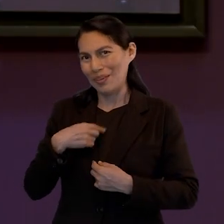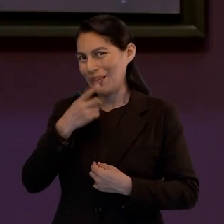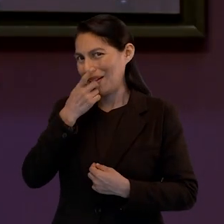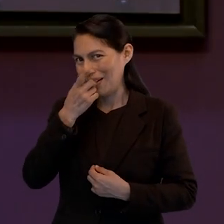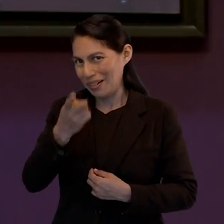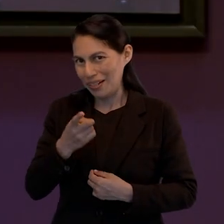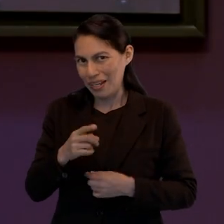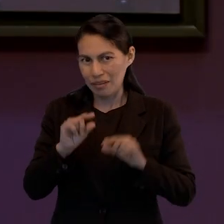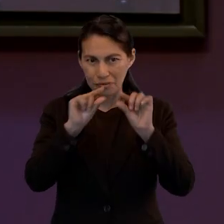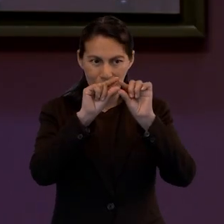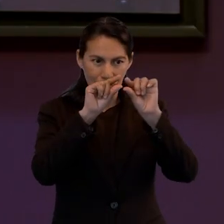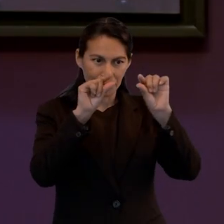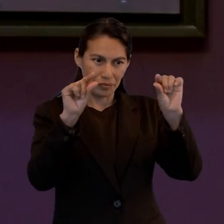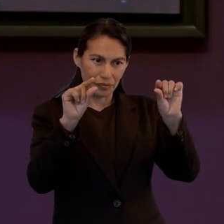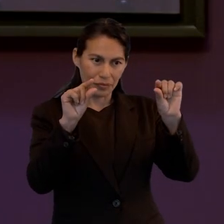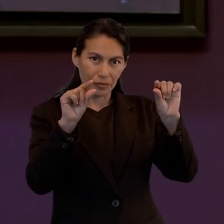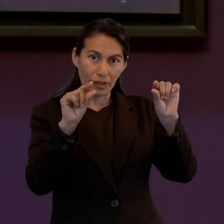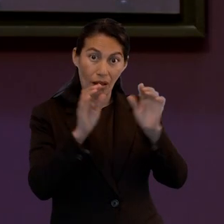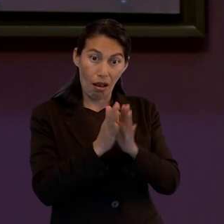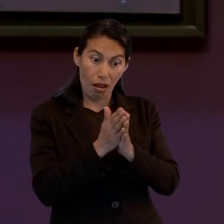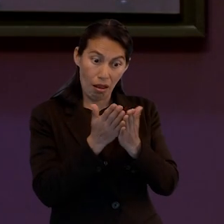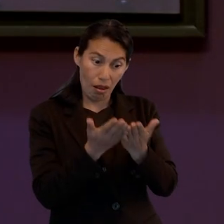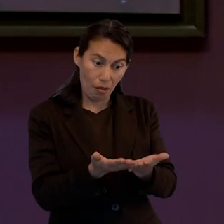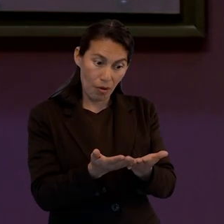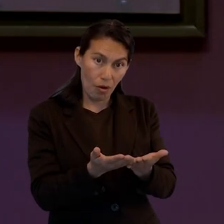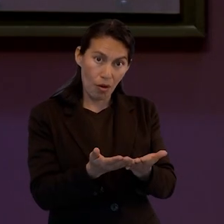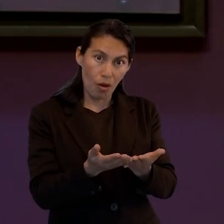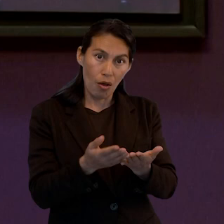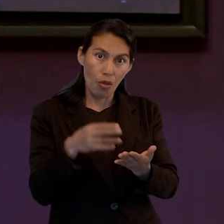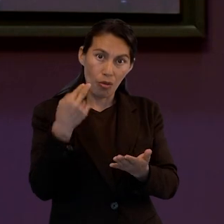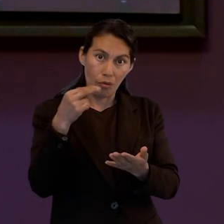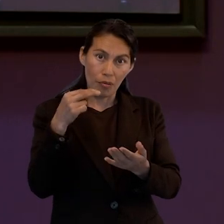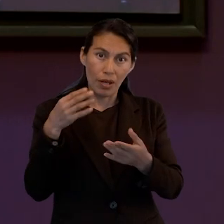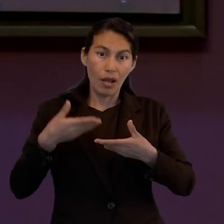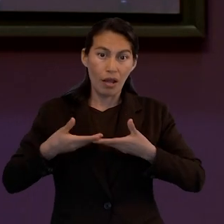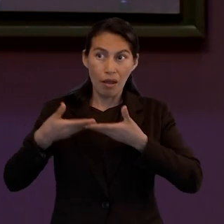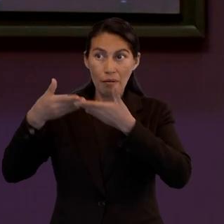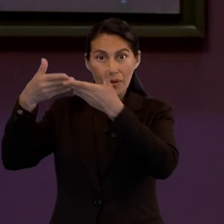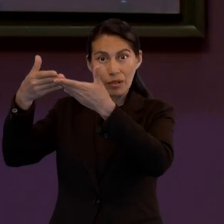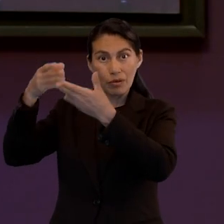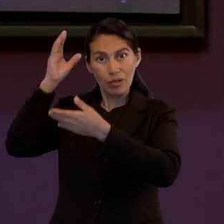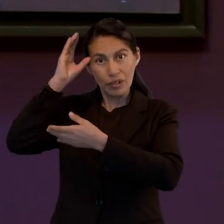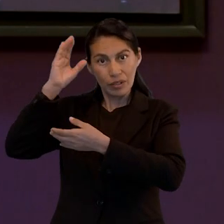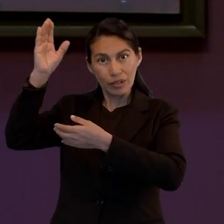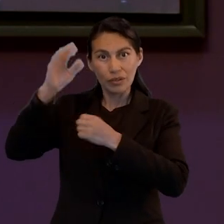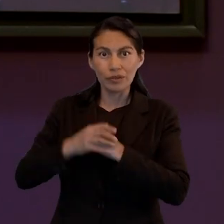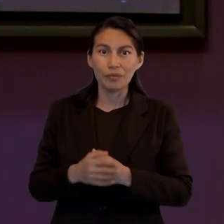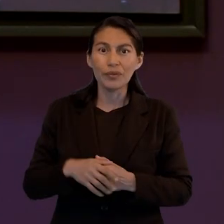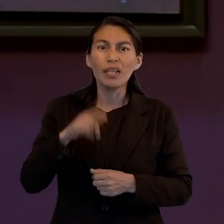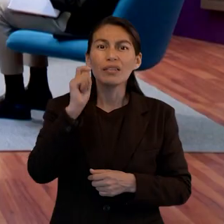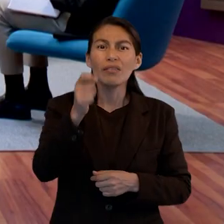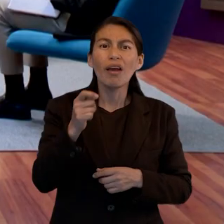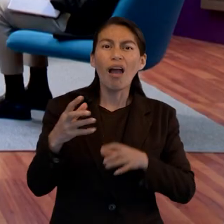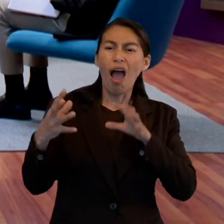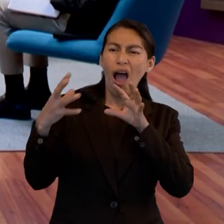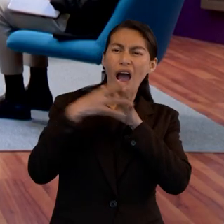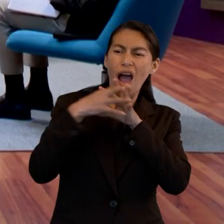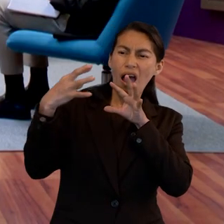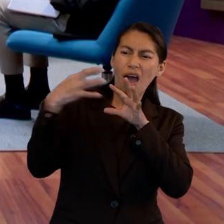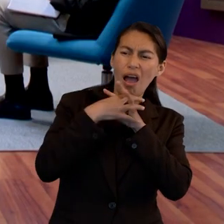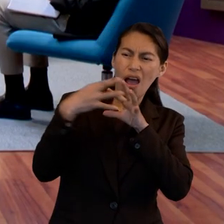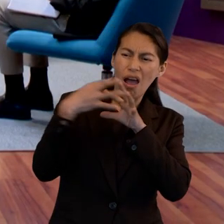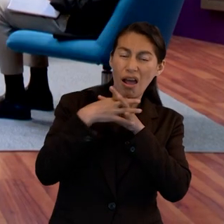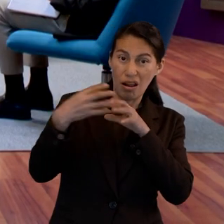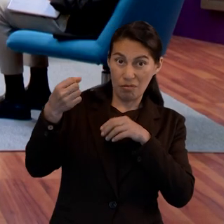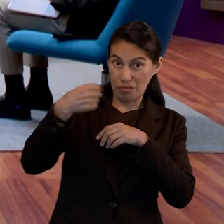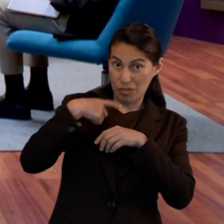compartiría esta frase que se encuentra en un libro que se llama El Camino a Cristo, que dice que la guerra contra el yo es la batalla